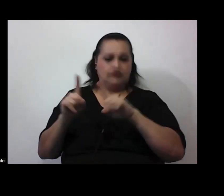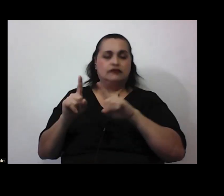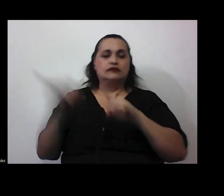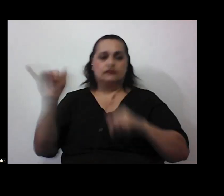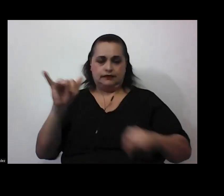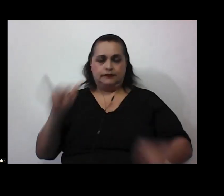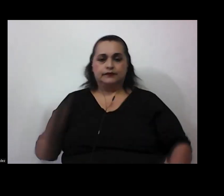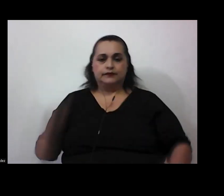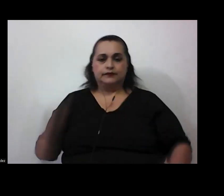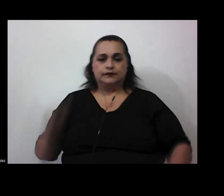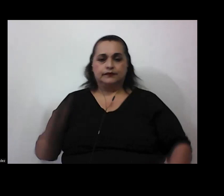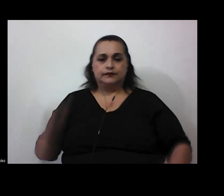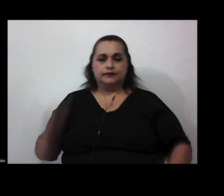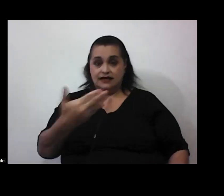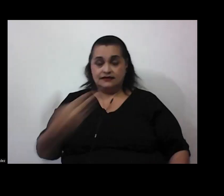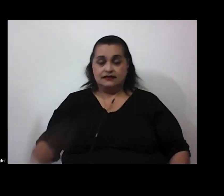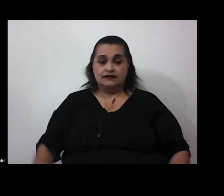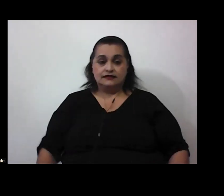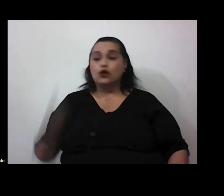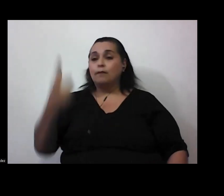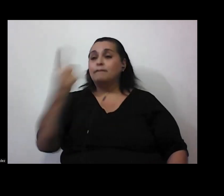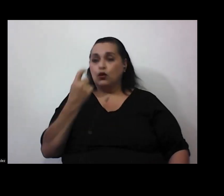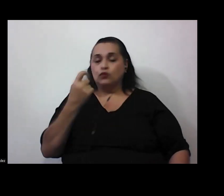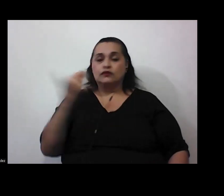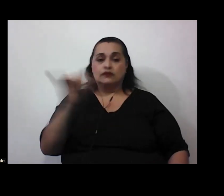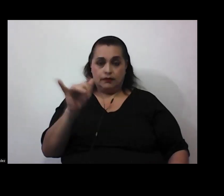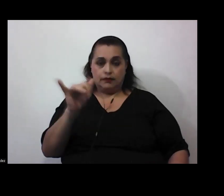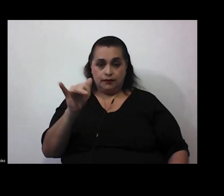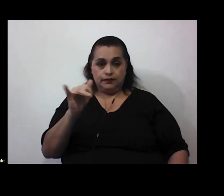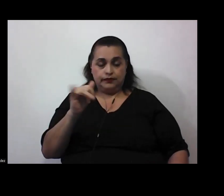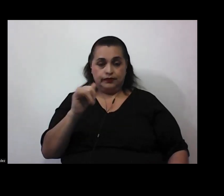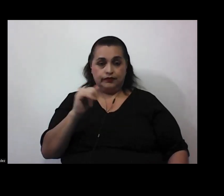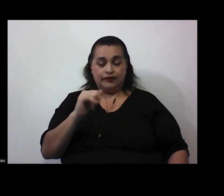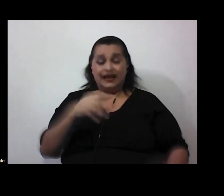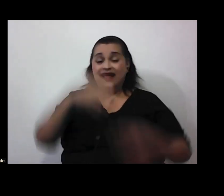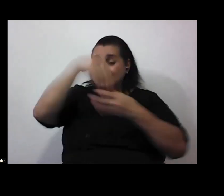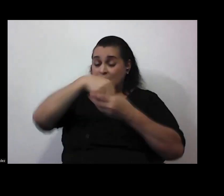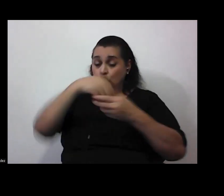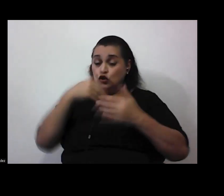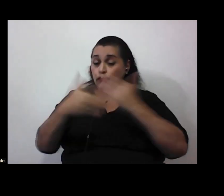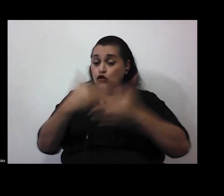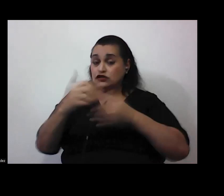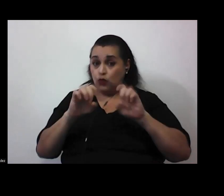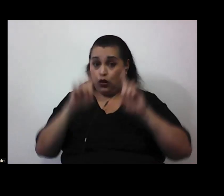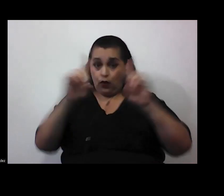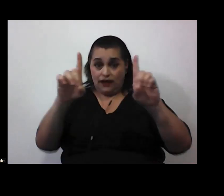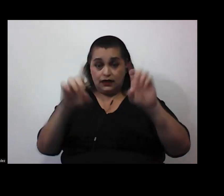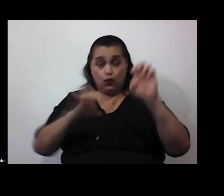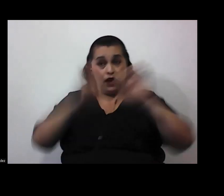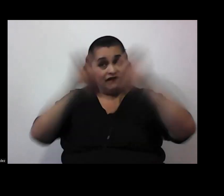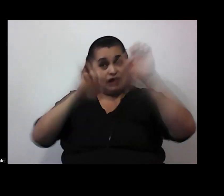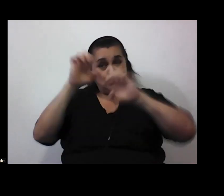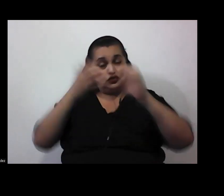muchas gracias nos preguntan también dentro del proceso educativo la evaluación a veces